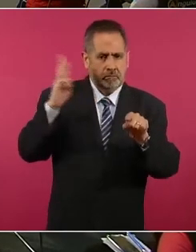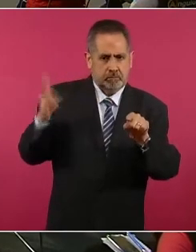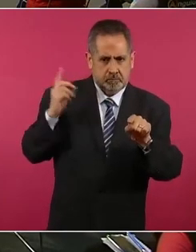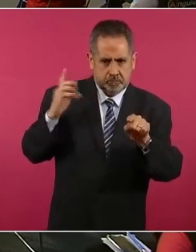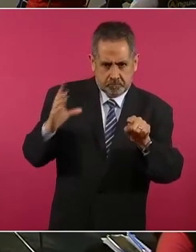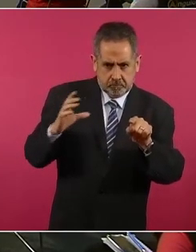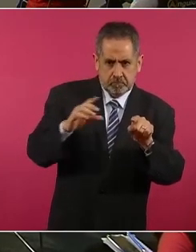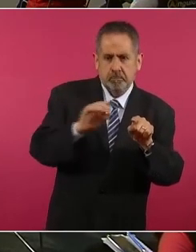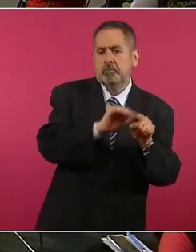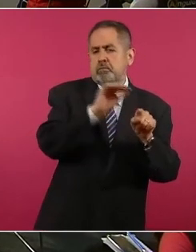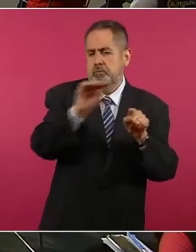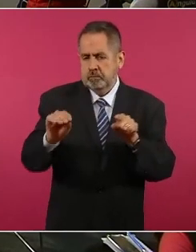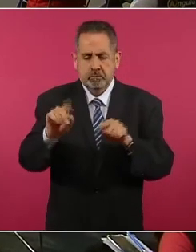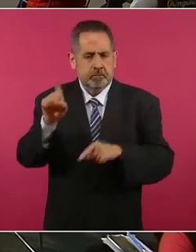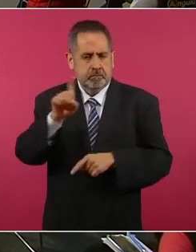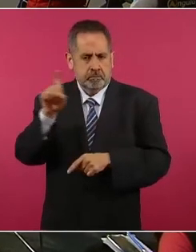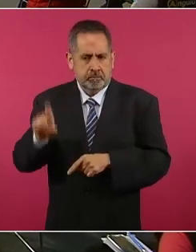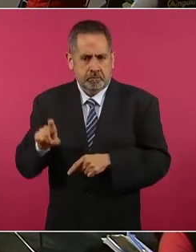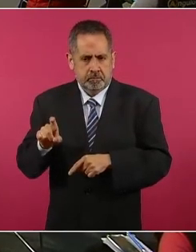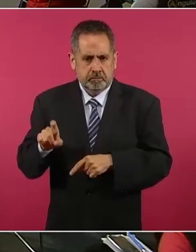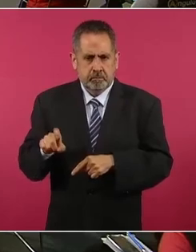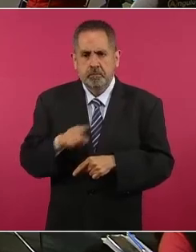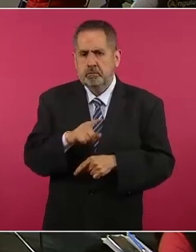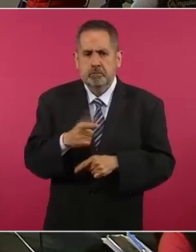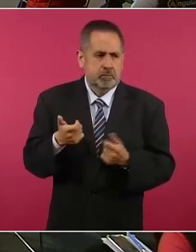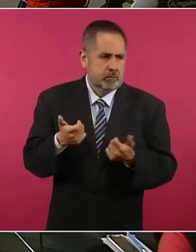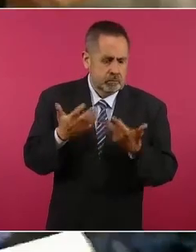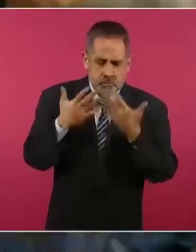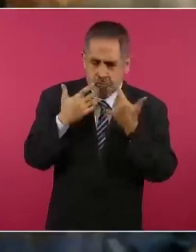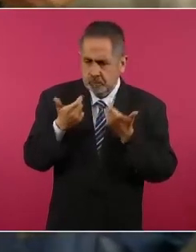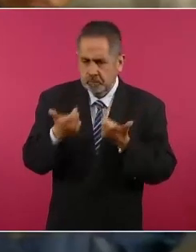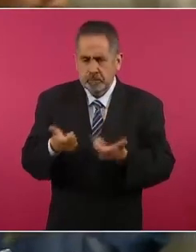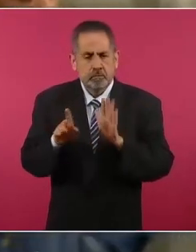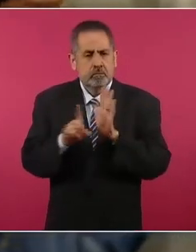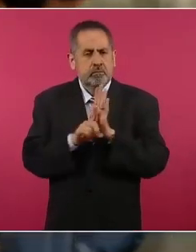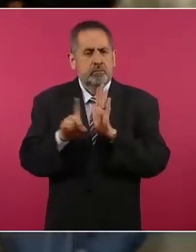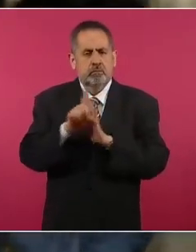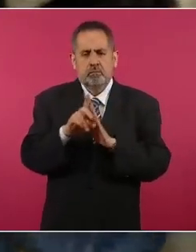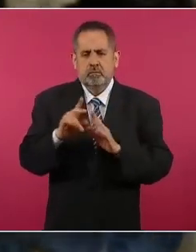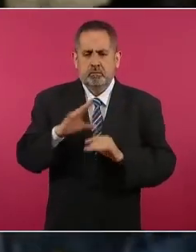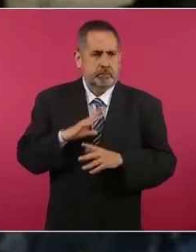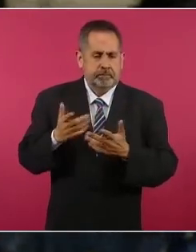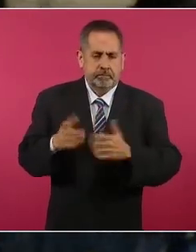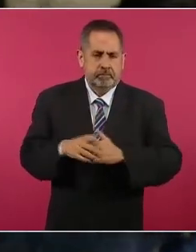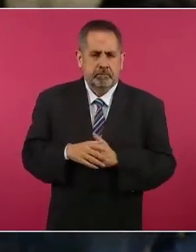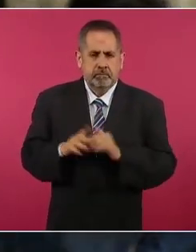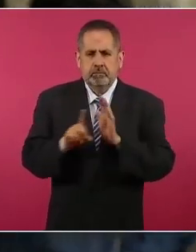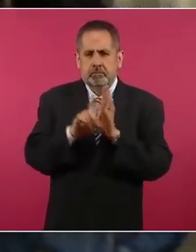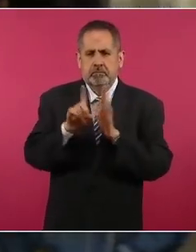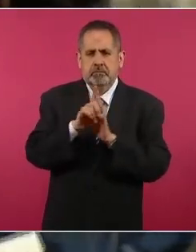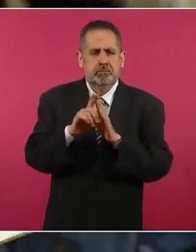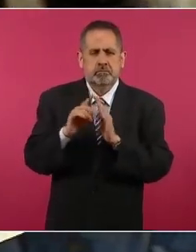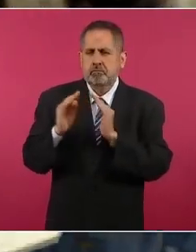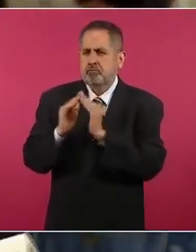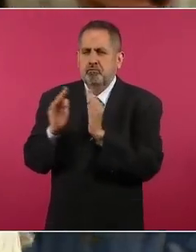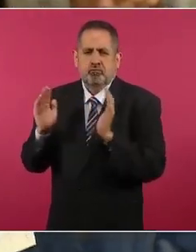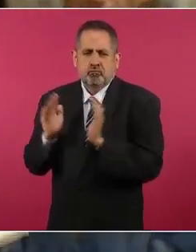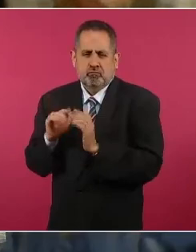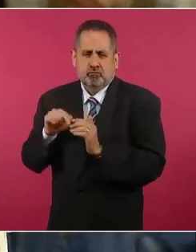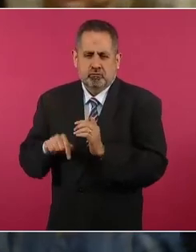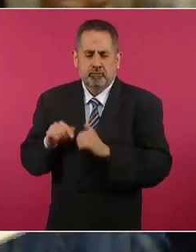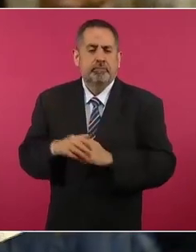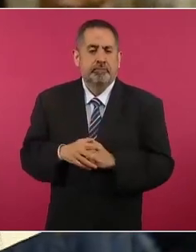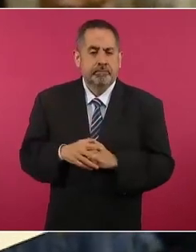ahora está en Texas, pues no tenía dinero para pagar su departamento, que además es un departamento del Infonavit. Aquí